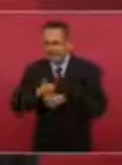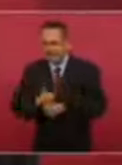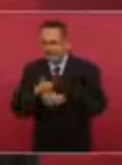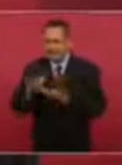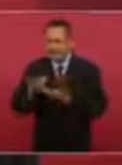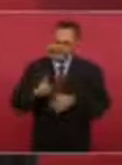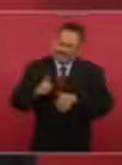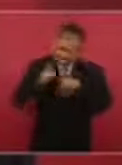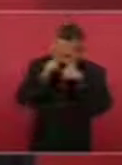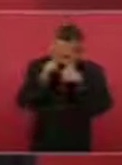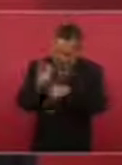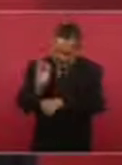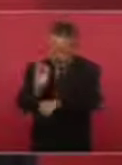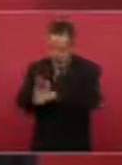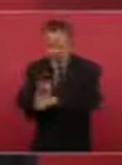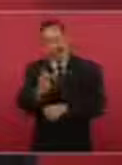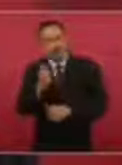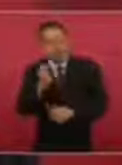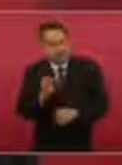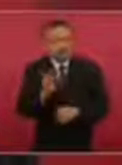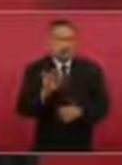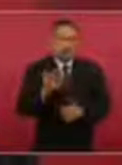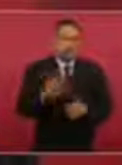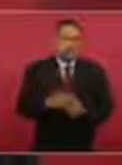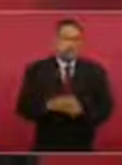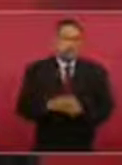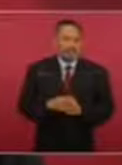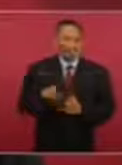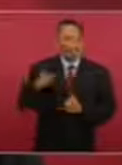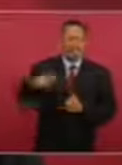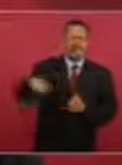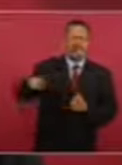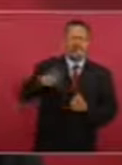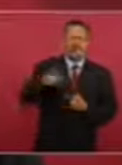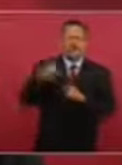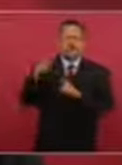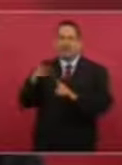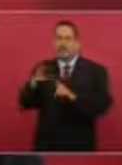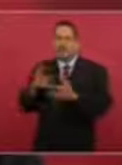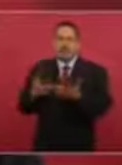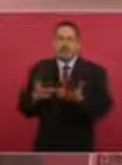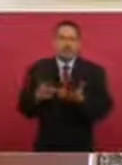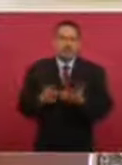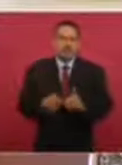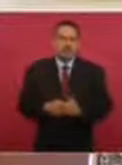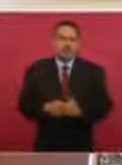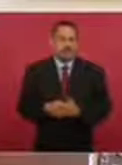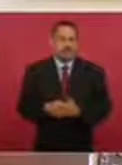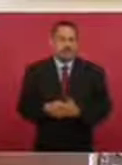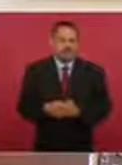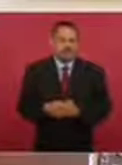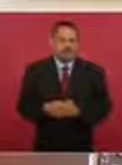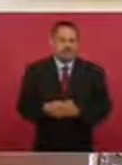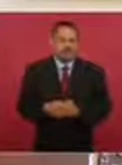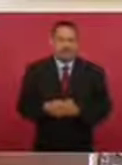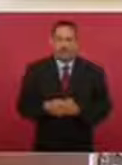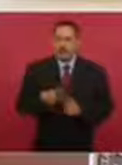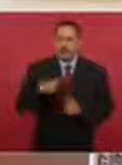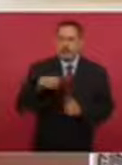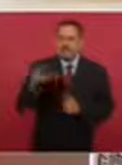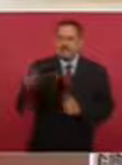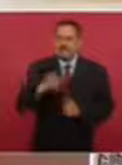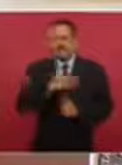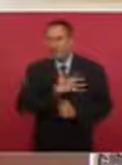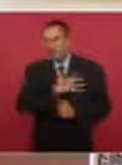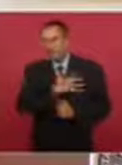de los demás, cuando se le tiene amor al